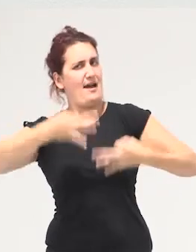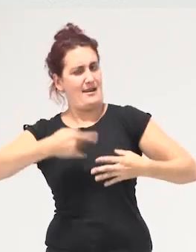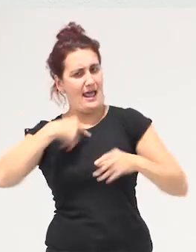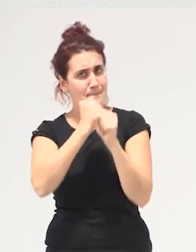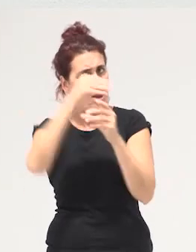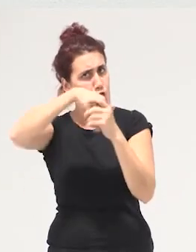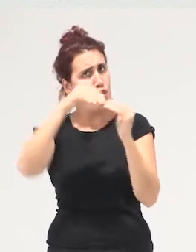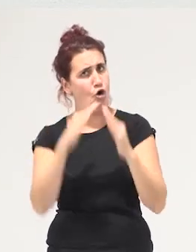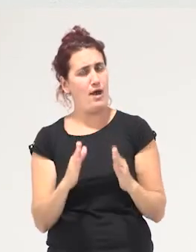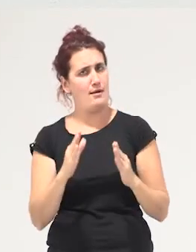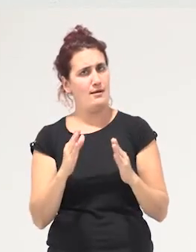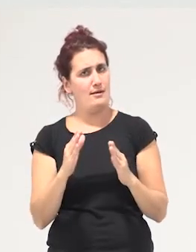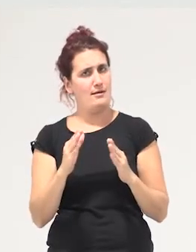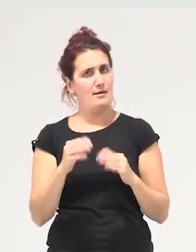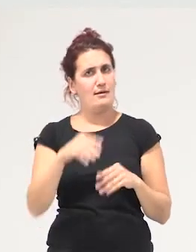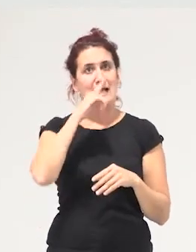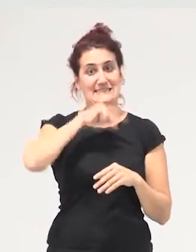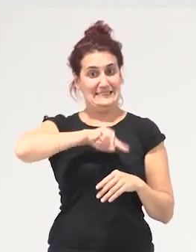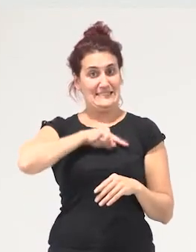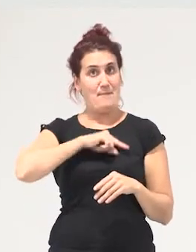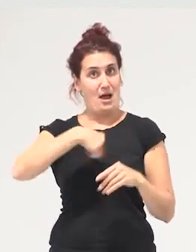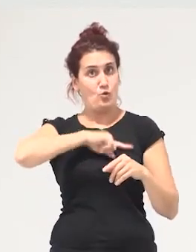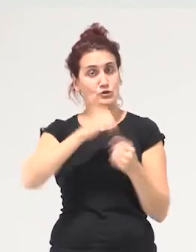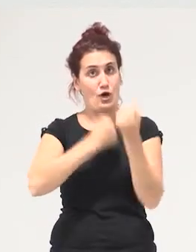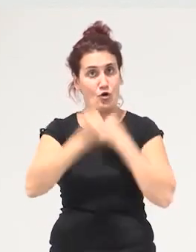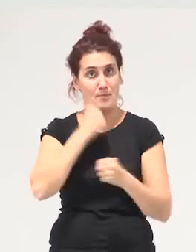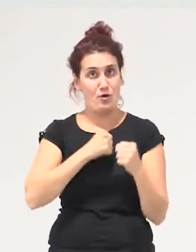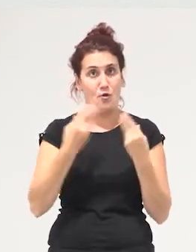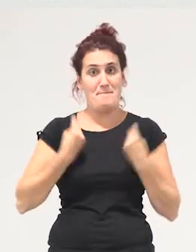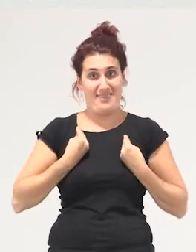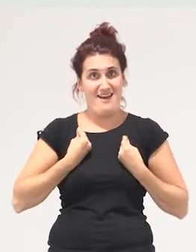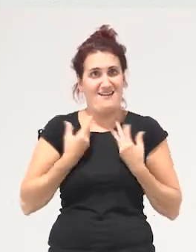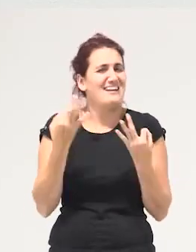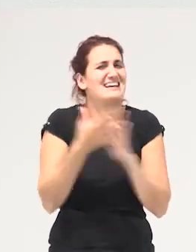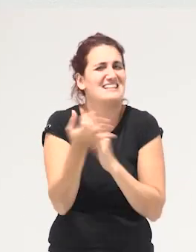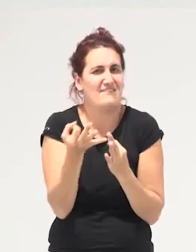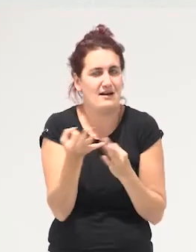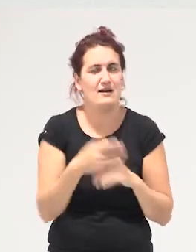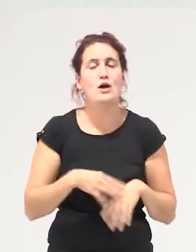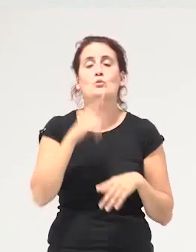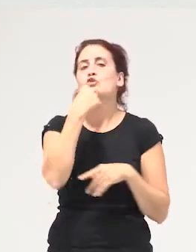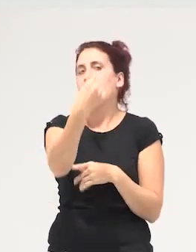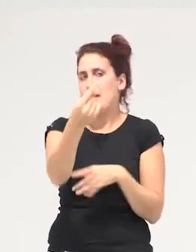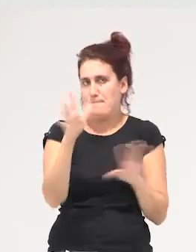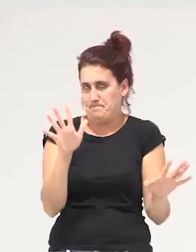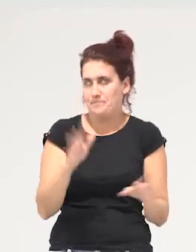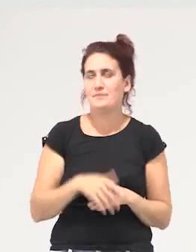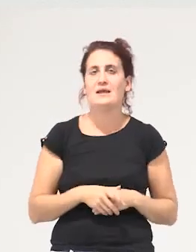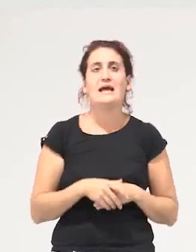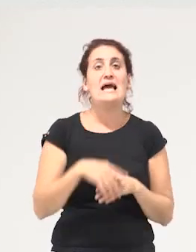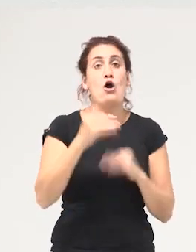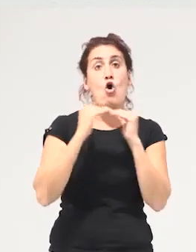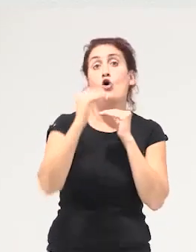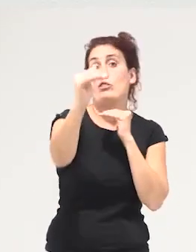cambios en nuestro sistema económico y en nuestra vida concreta implica dignificarlo entonces yo diría lo lanzo en nuestro